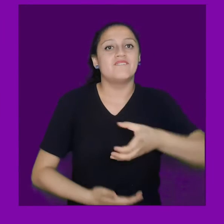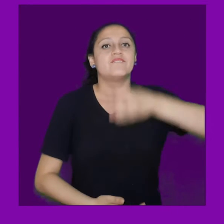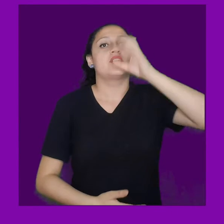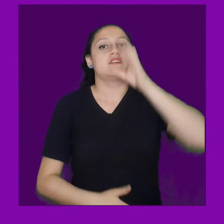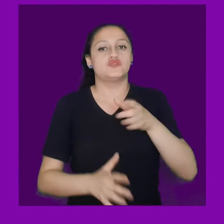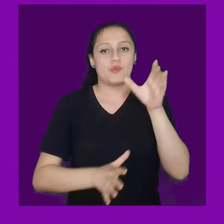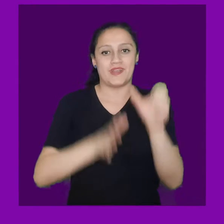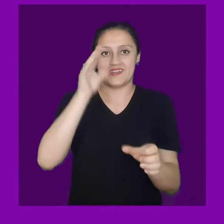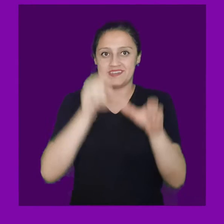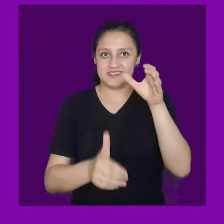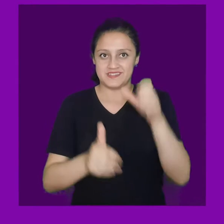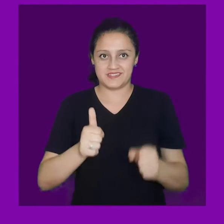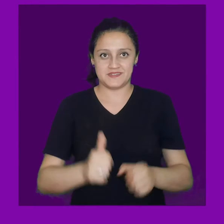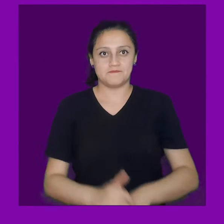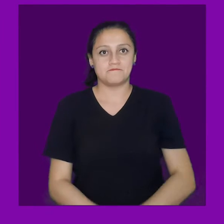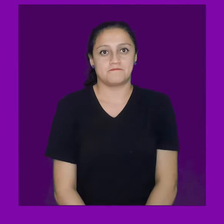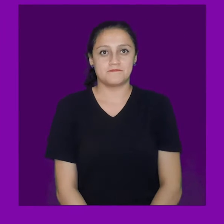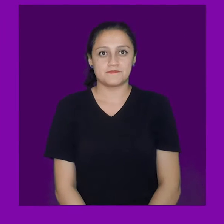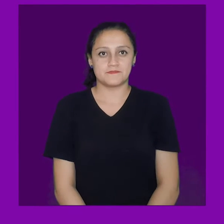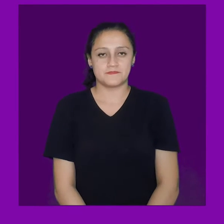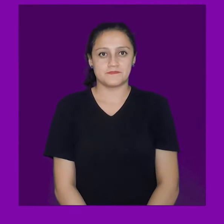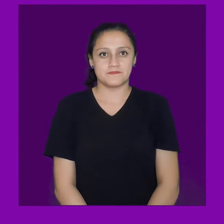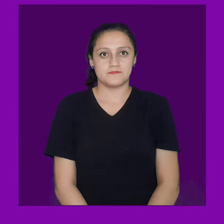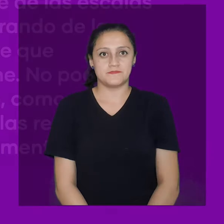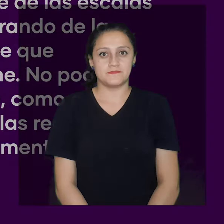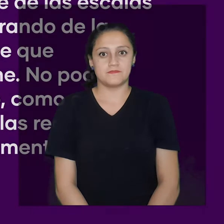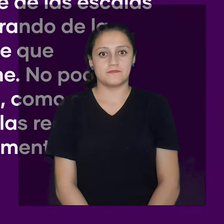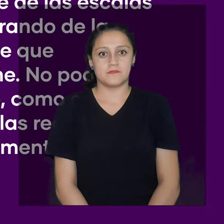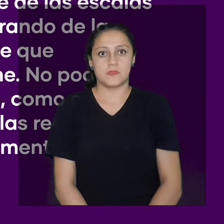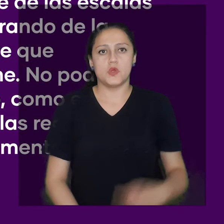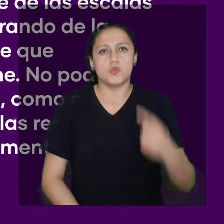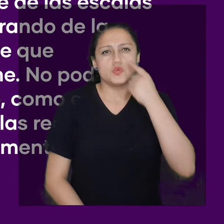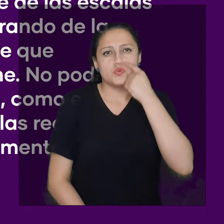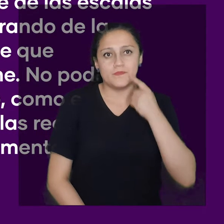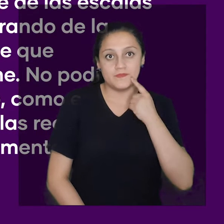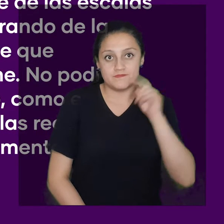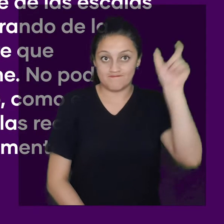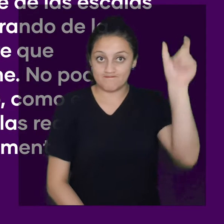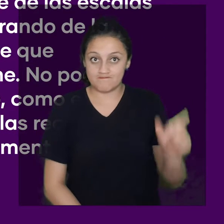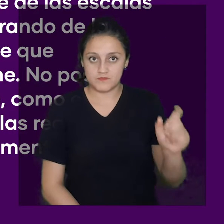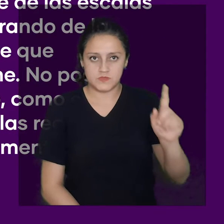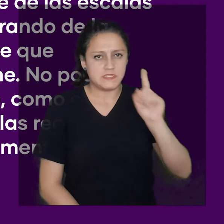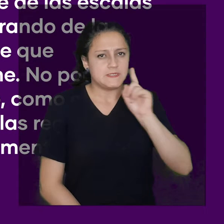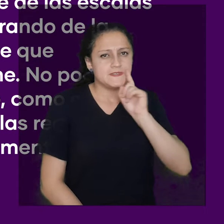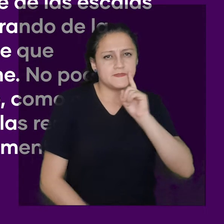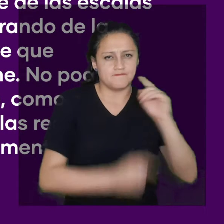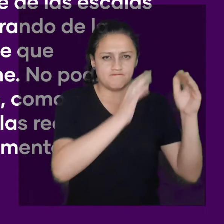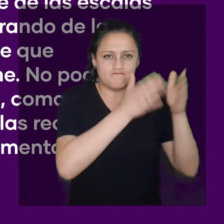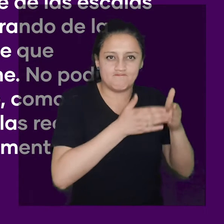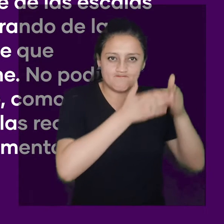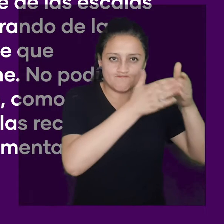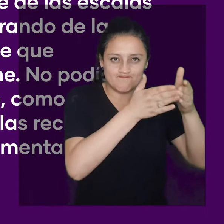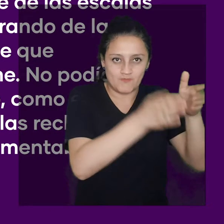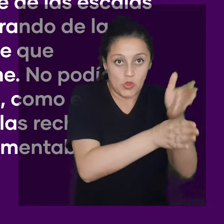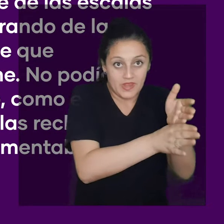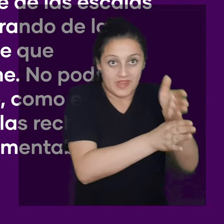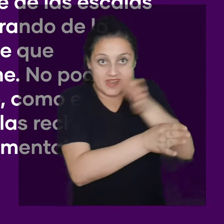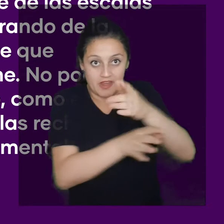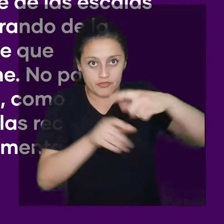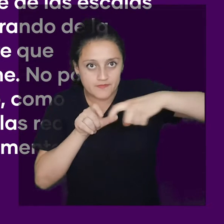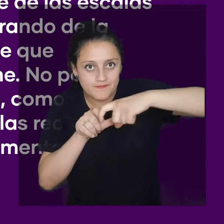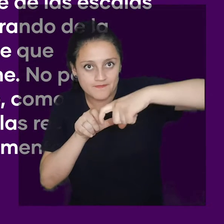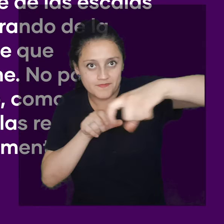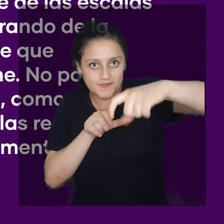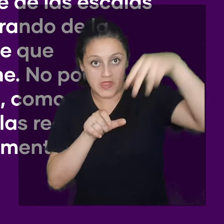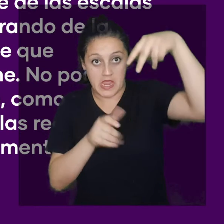conjunto un fragmento de la obra, El vaso de leche. Él también tenía hambre. Hacía tres días justos que no comía.